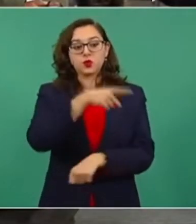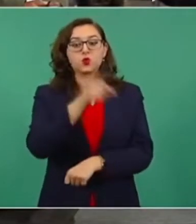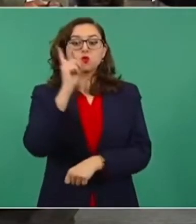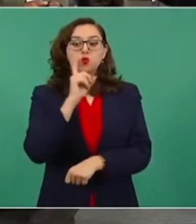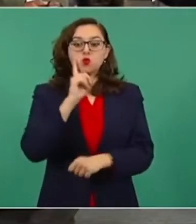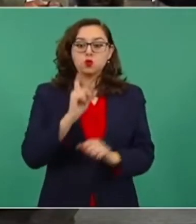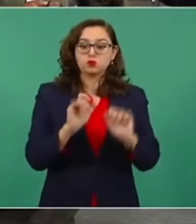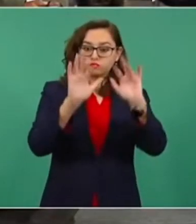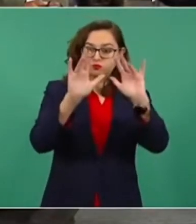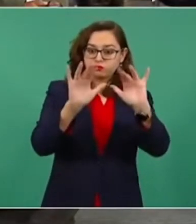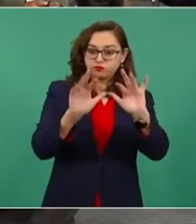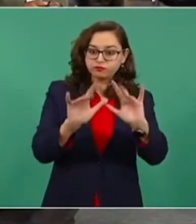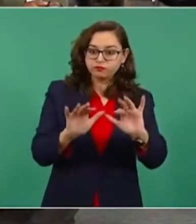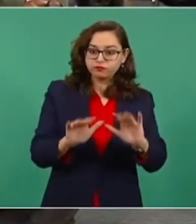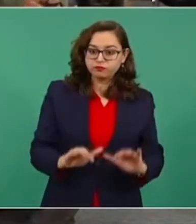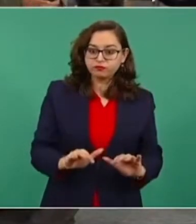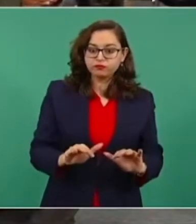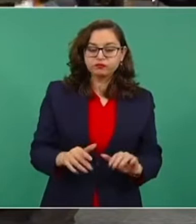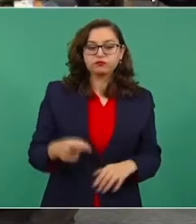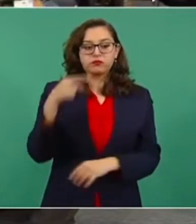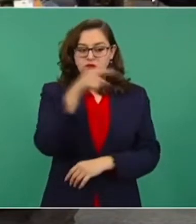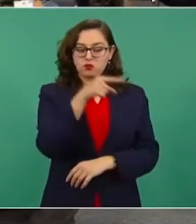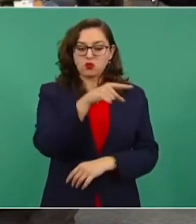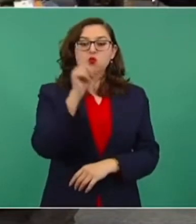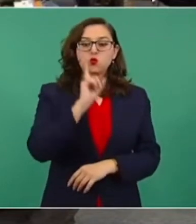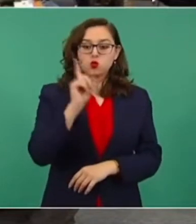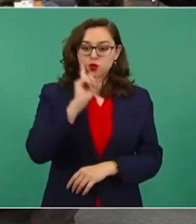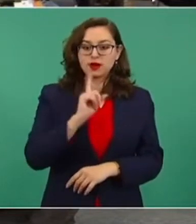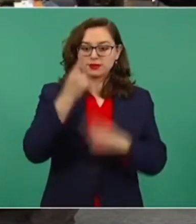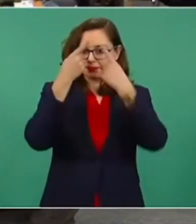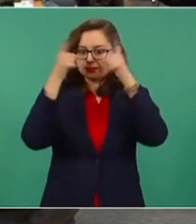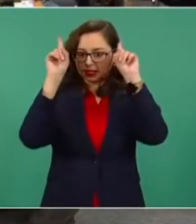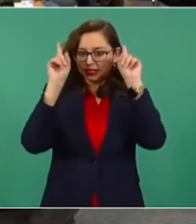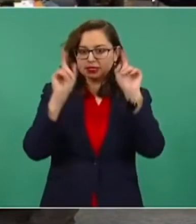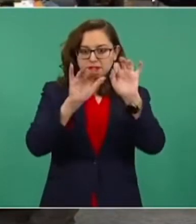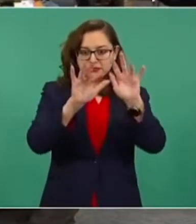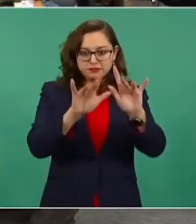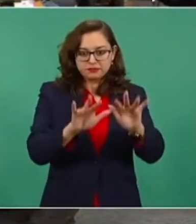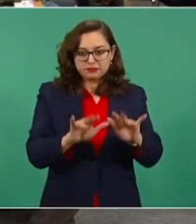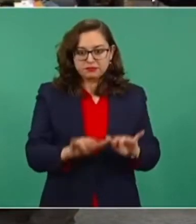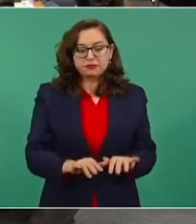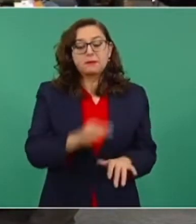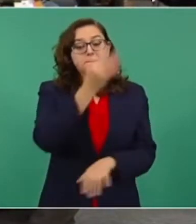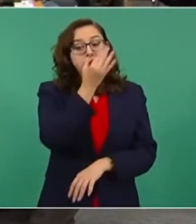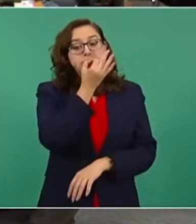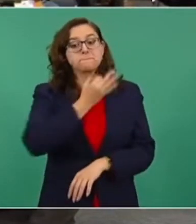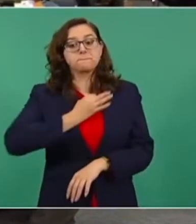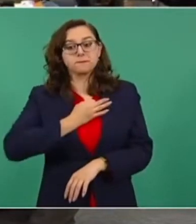publicó o ella en esa redacción me hace saber sobre